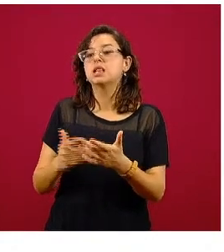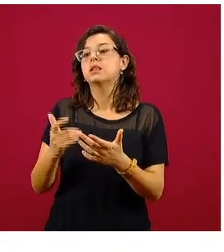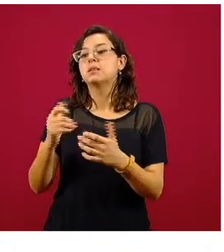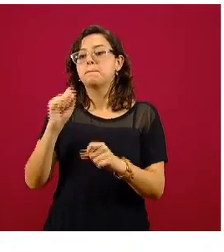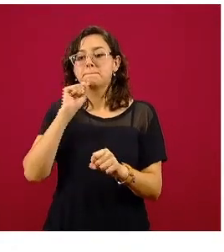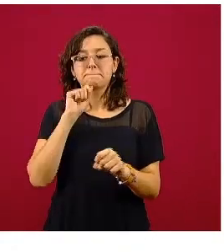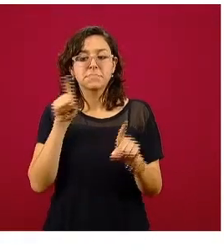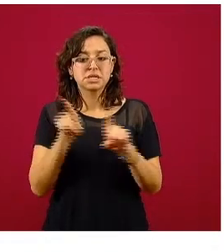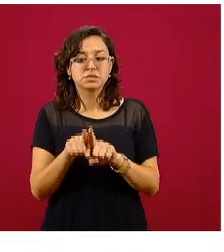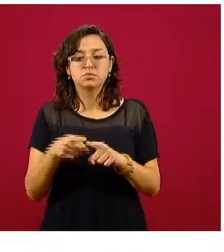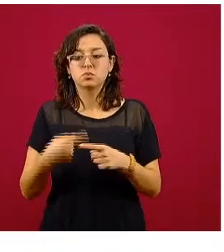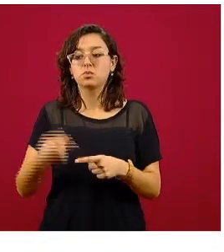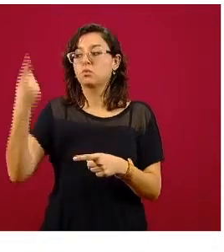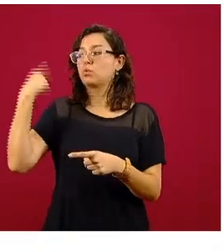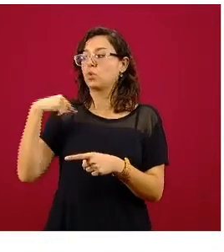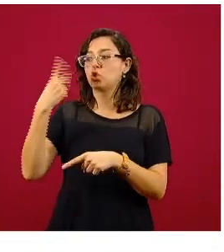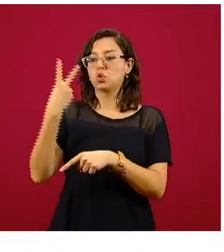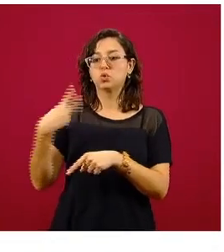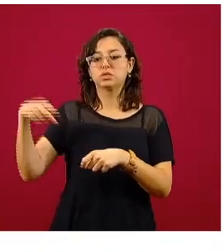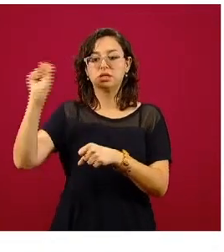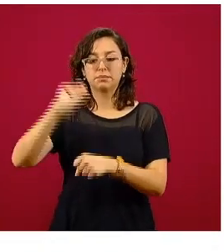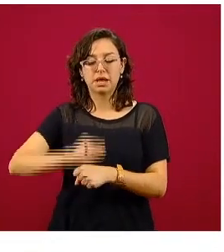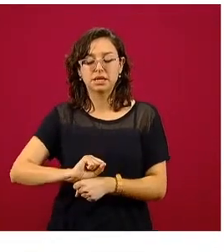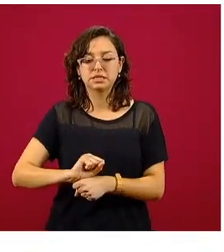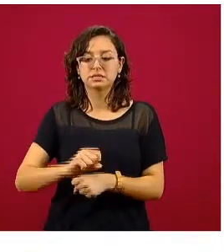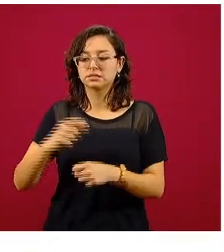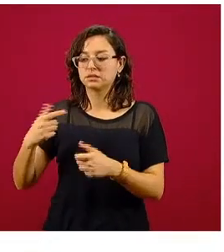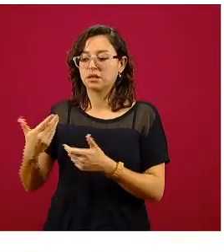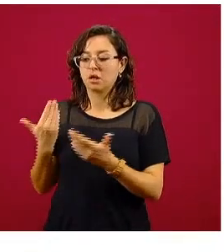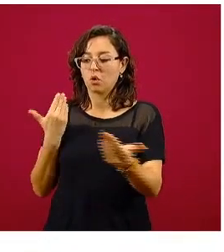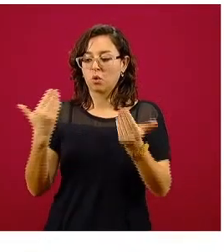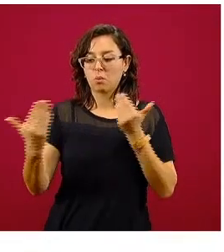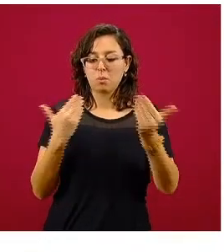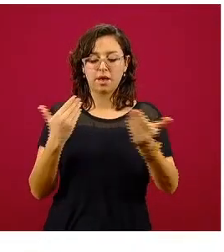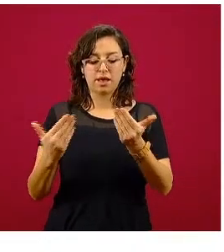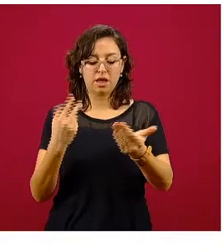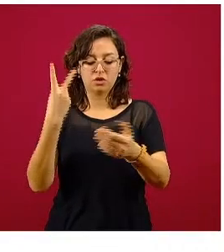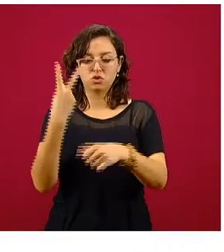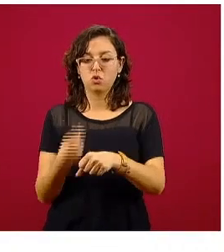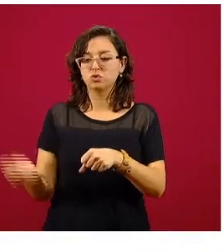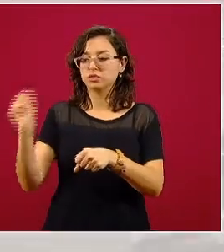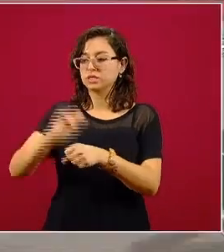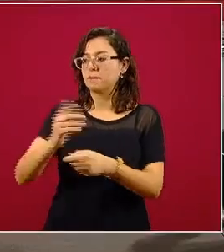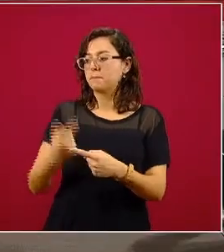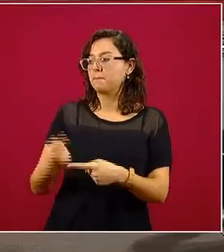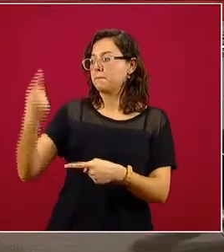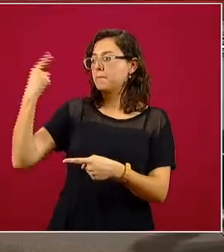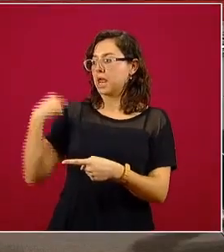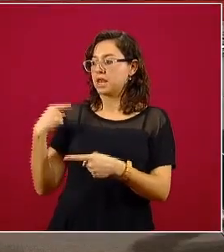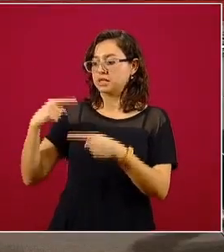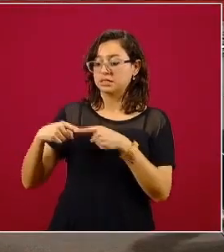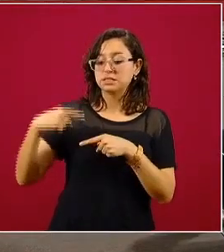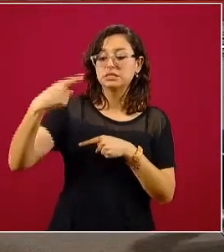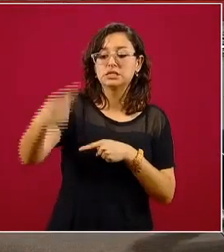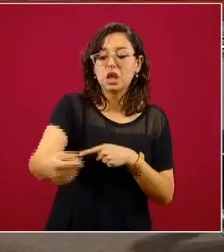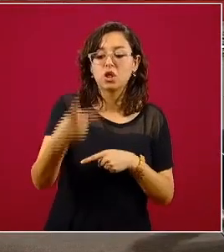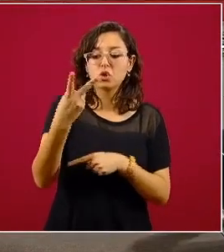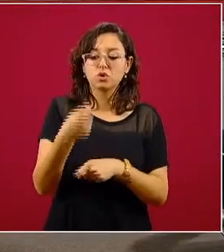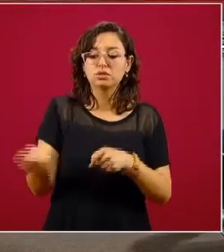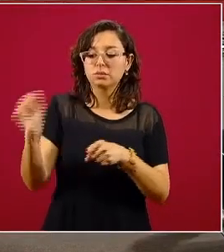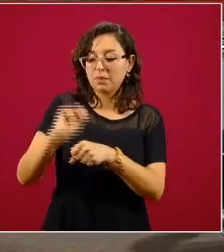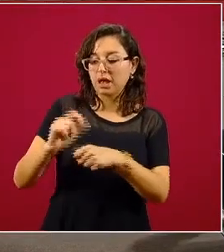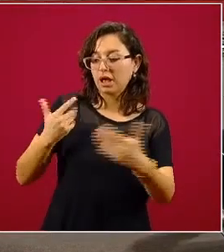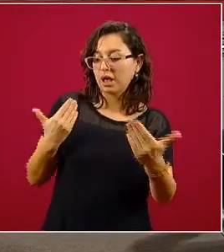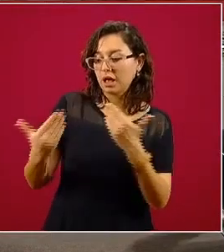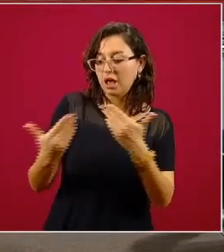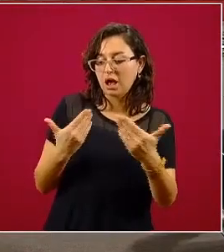la que se presentaba hace dos semanas, lo cual entonces nos permite comparar, si vemos entidad por entidad, si la tasa